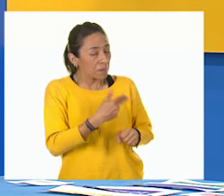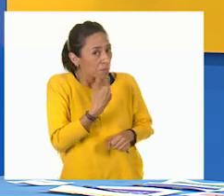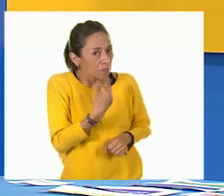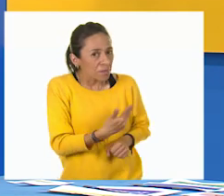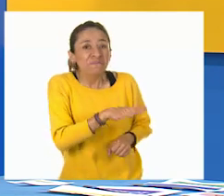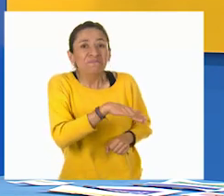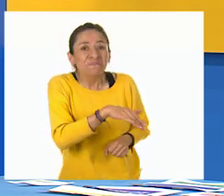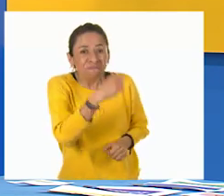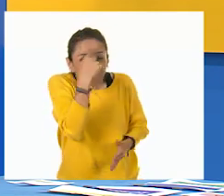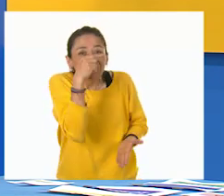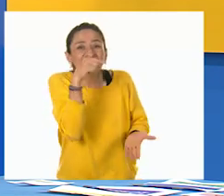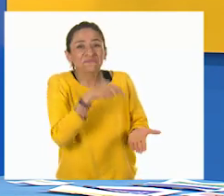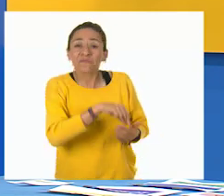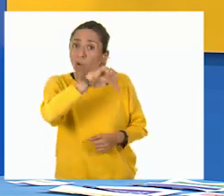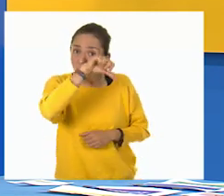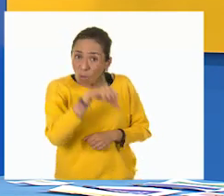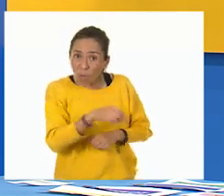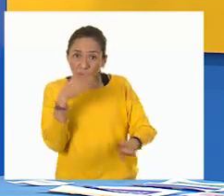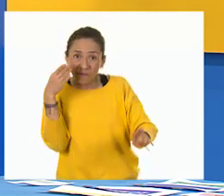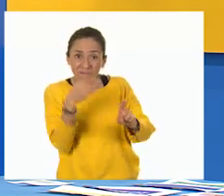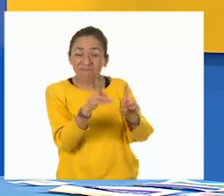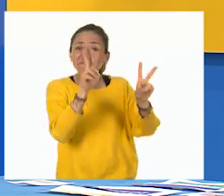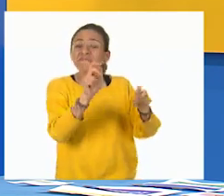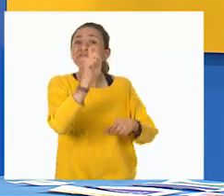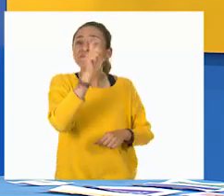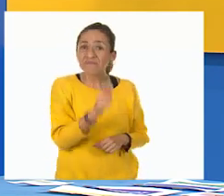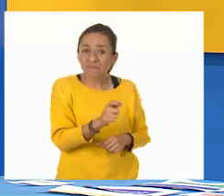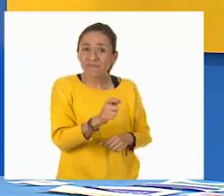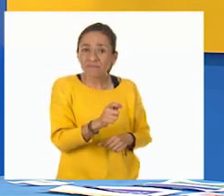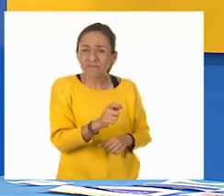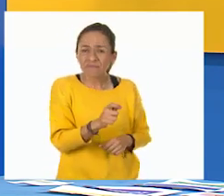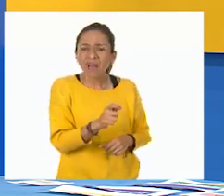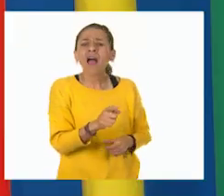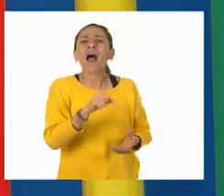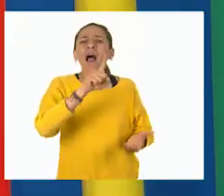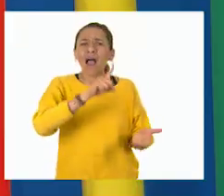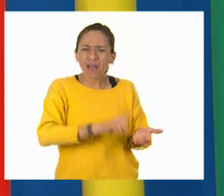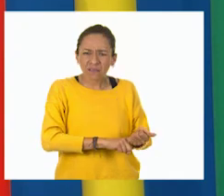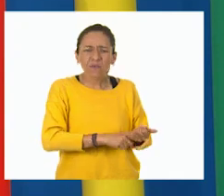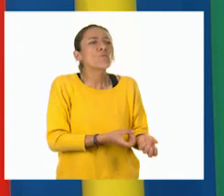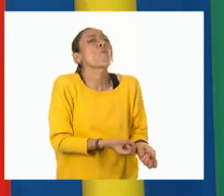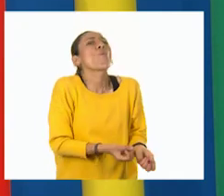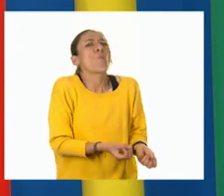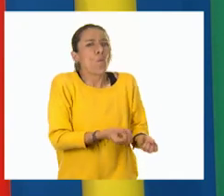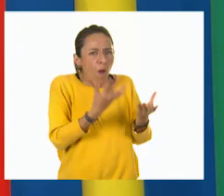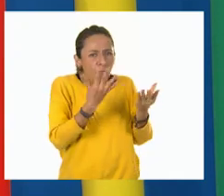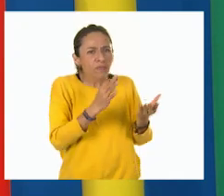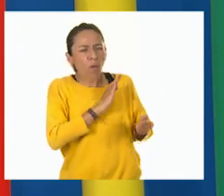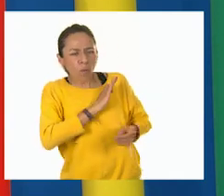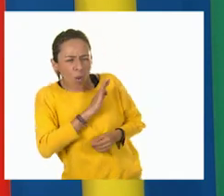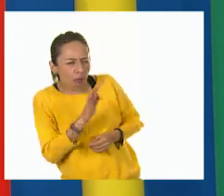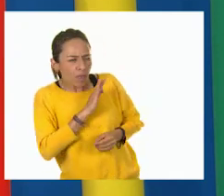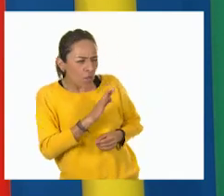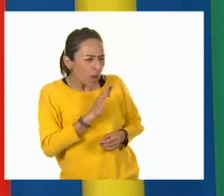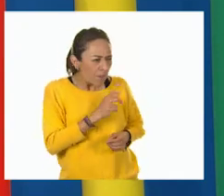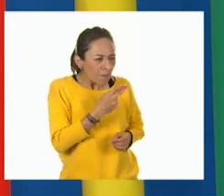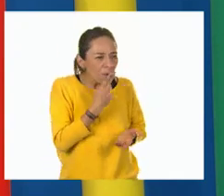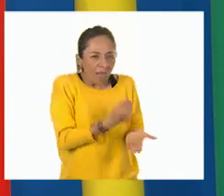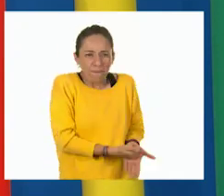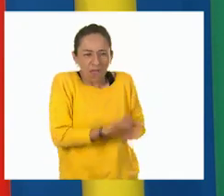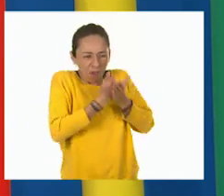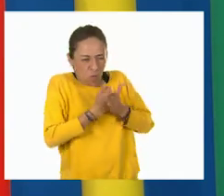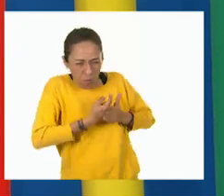de hoy precisamente hablaremos sobre unidades de capacidad. Y bueno, después de la